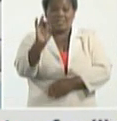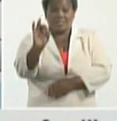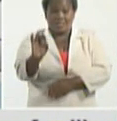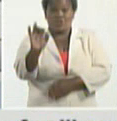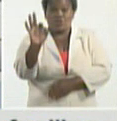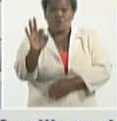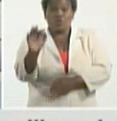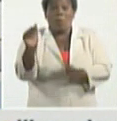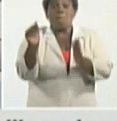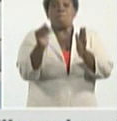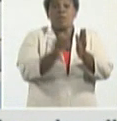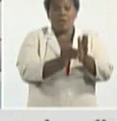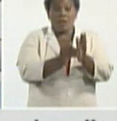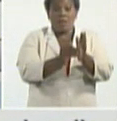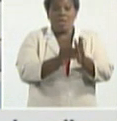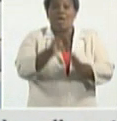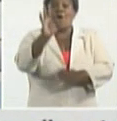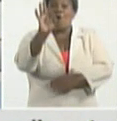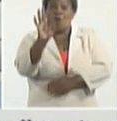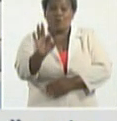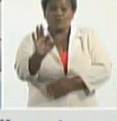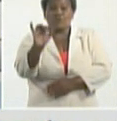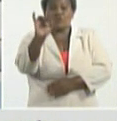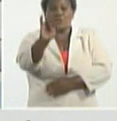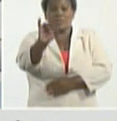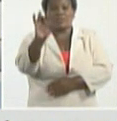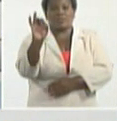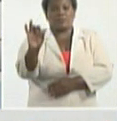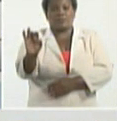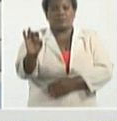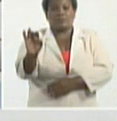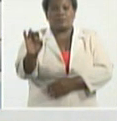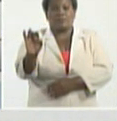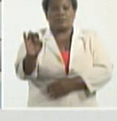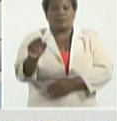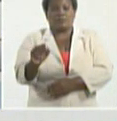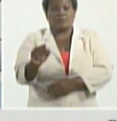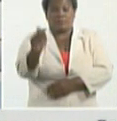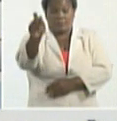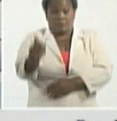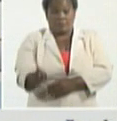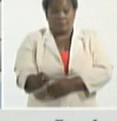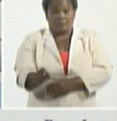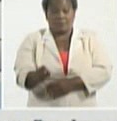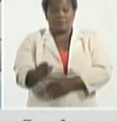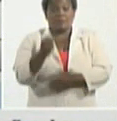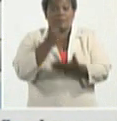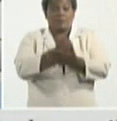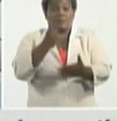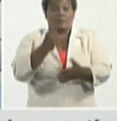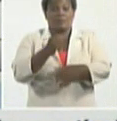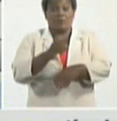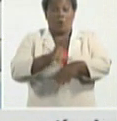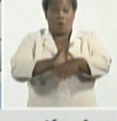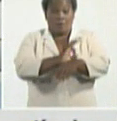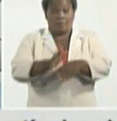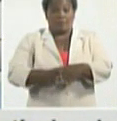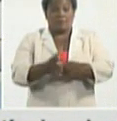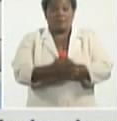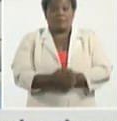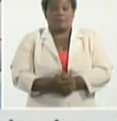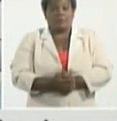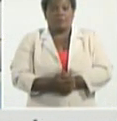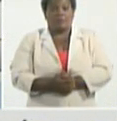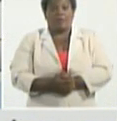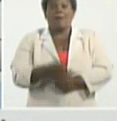.867 pacientes diagnosticados con COVID-19 estamos hablando de esa